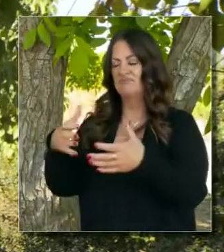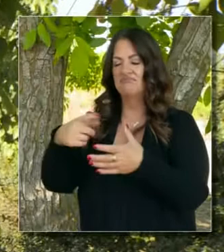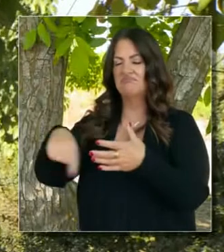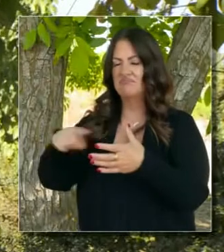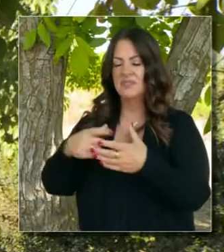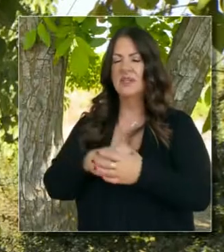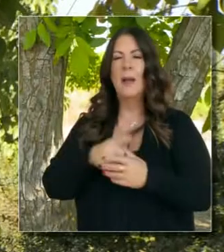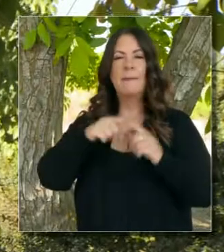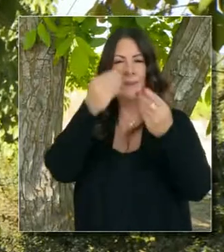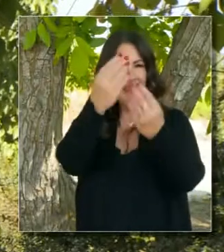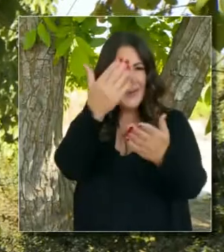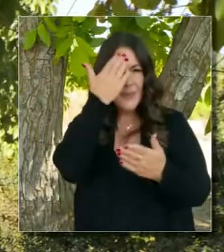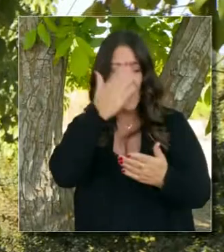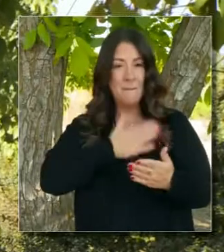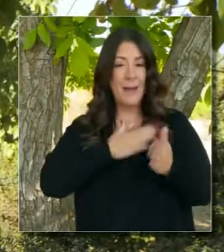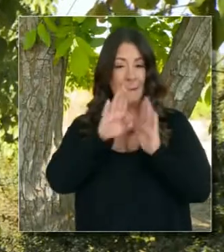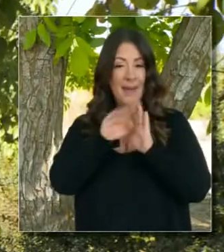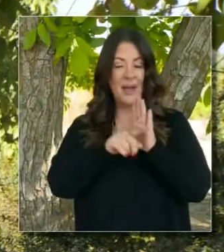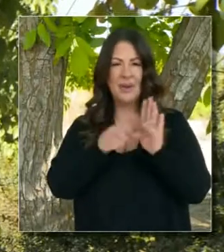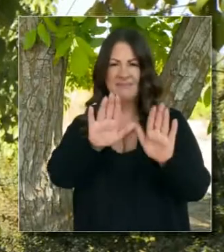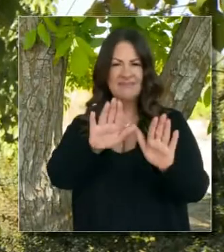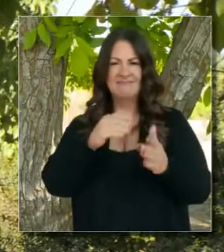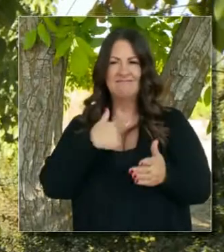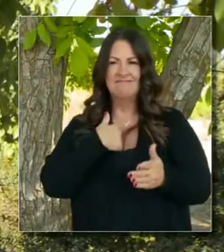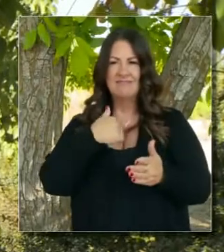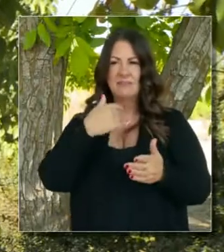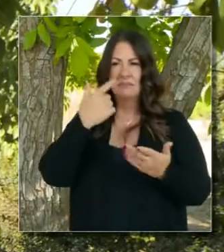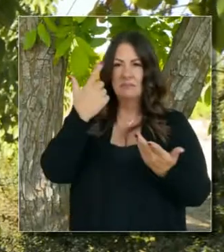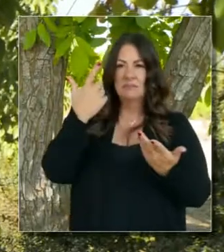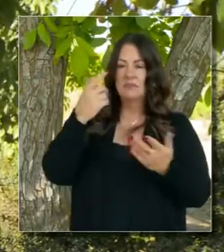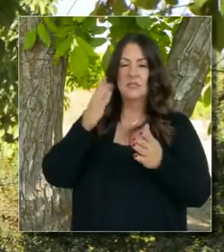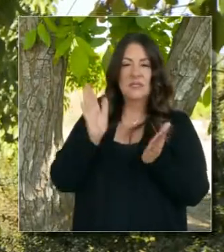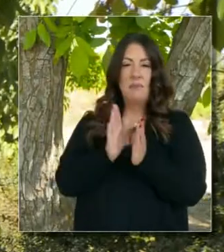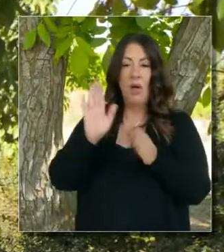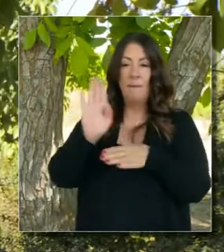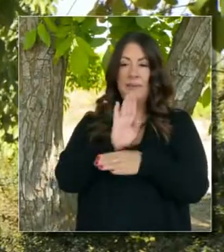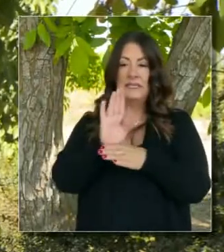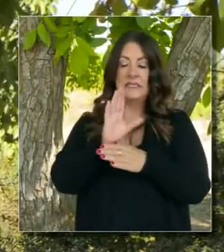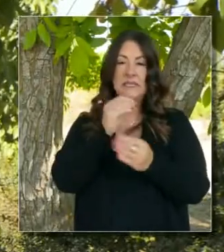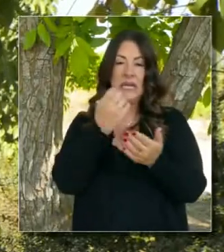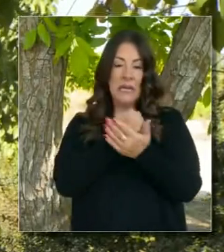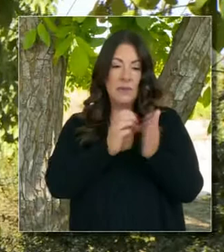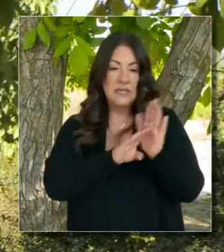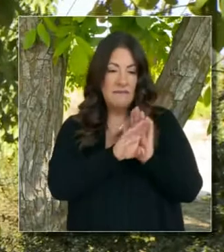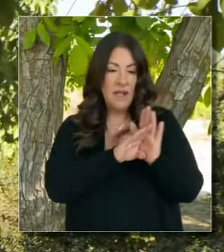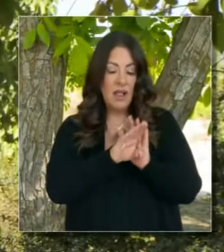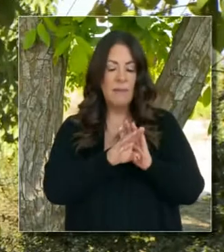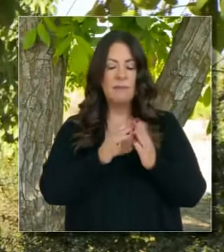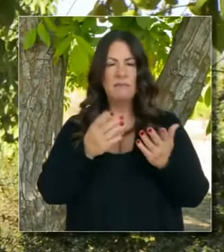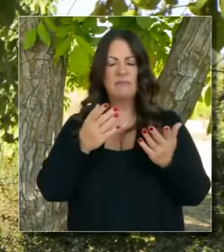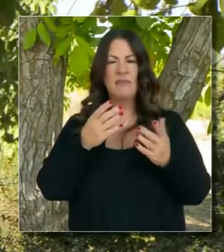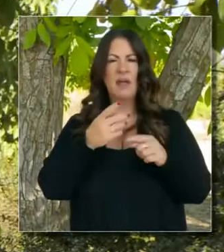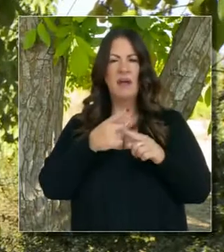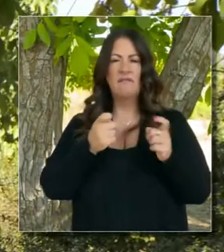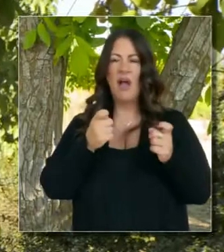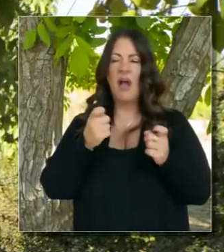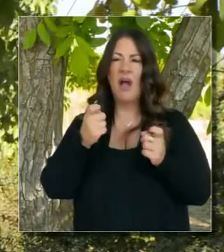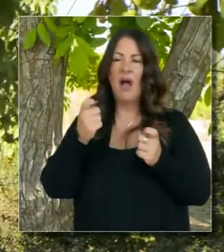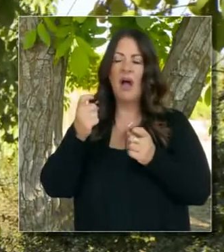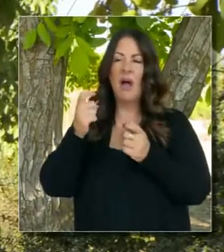y docenas más. Quiero recordarles a todos de mi historial. Yo no llego a este tema de desarrollo de pequeños